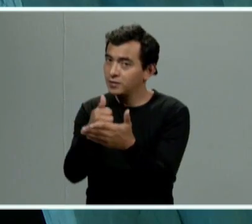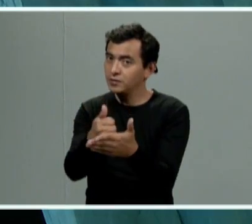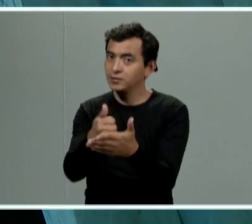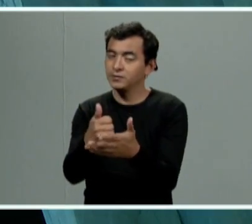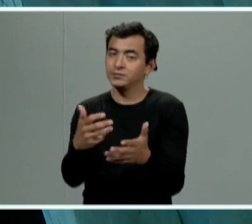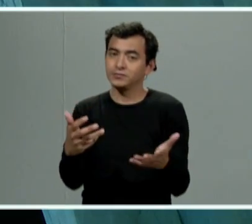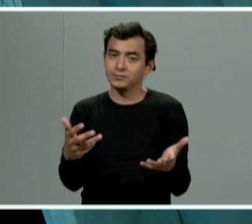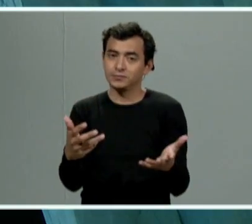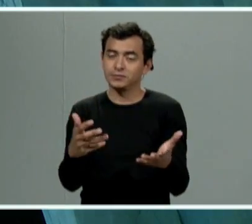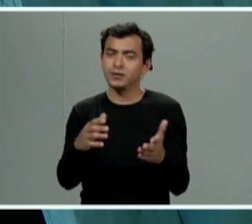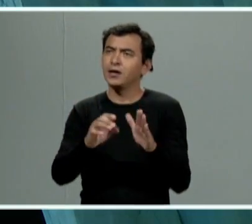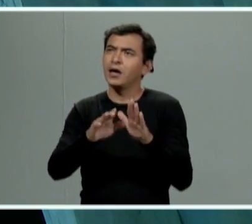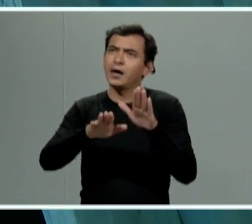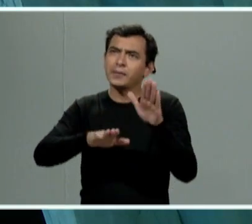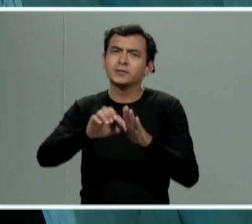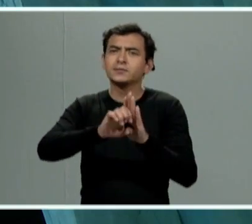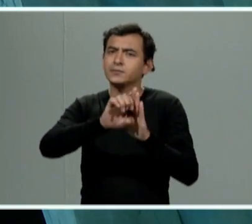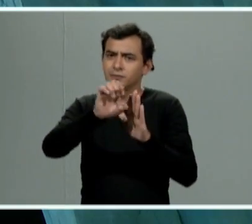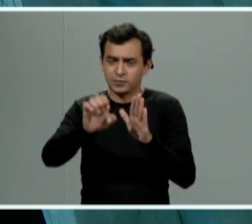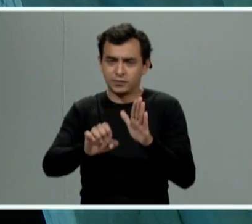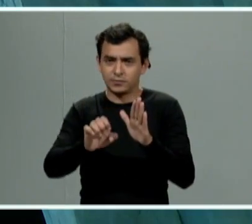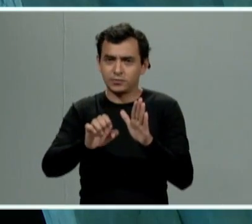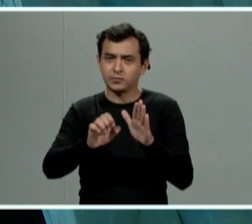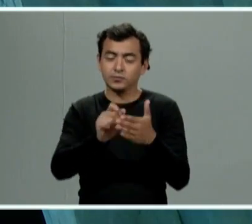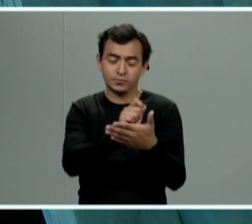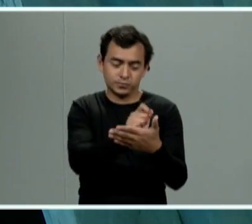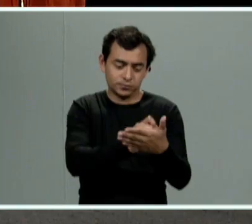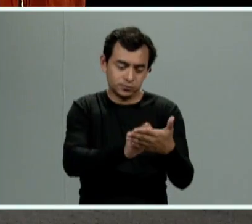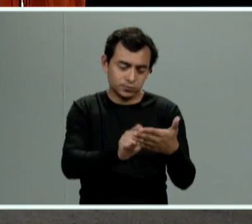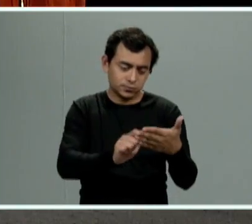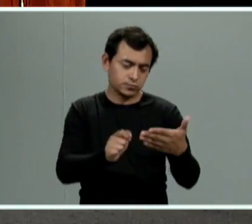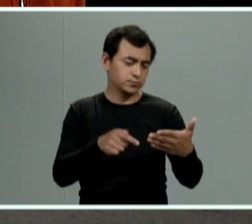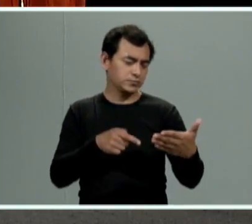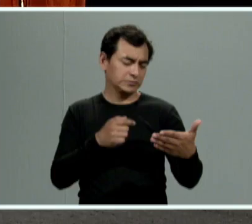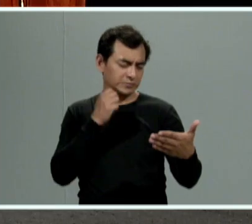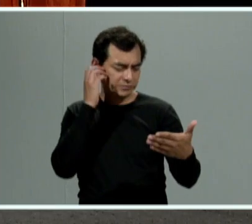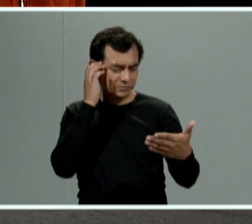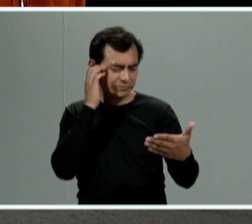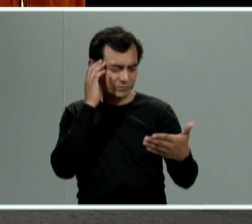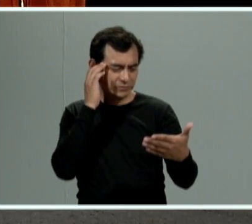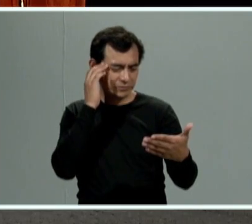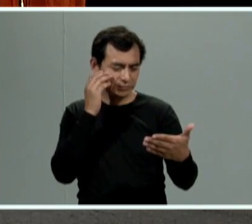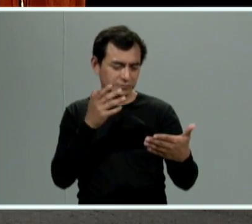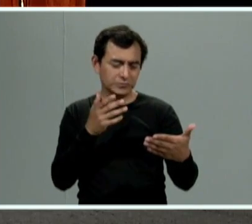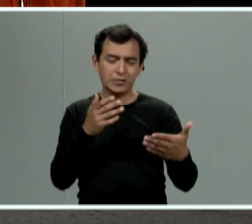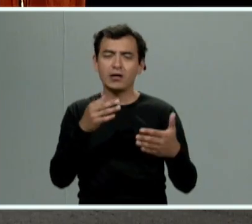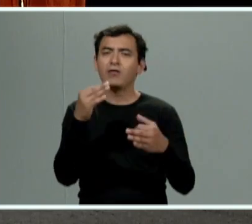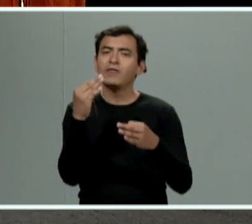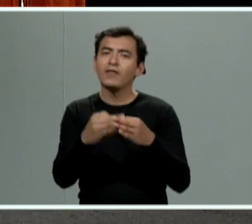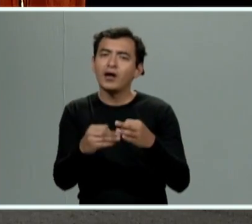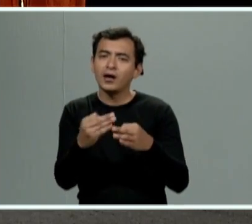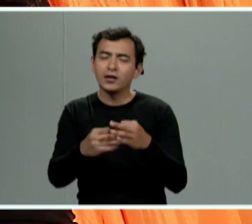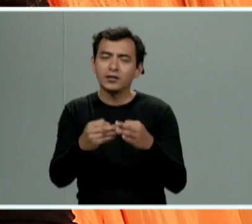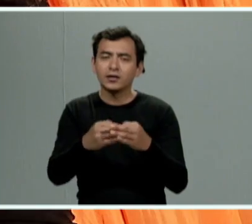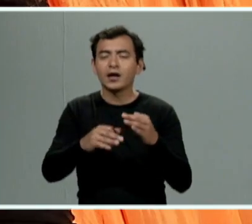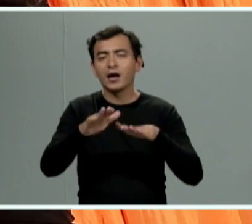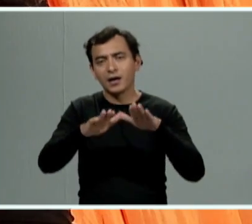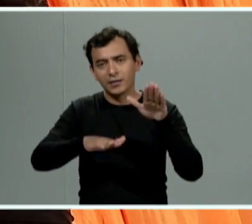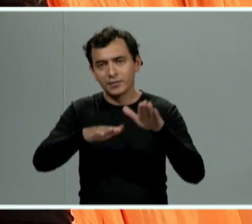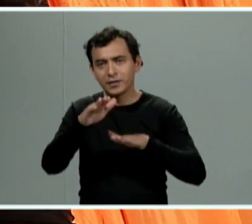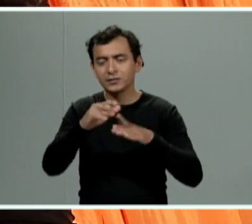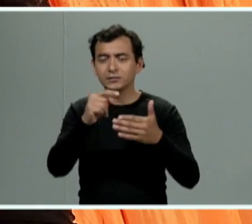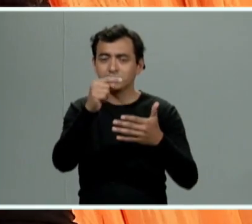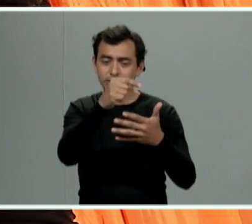muchas veces por ejemplo las denuncias por escrito vienen un poquito no vamos a decir deficientes porque no pero hay ciertos